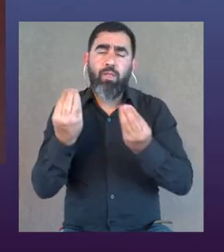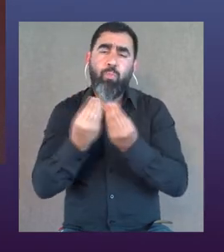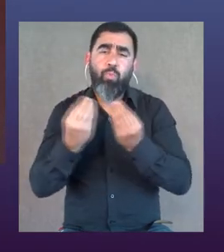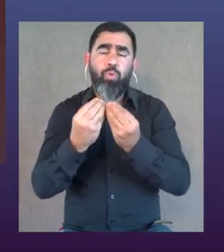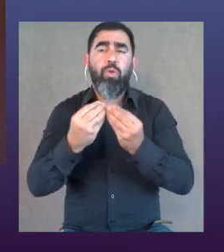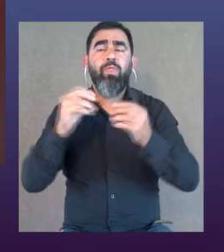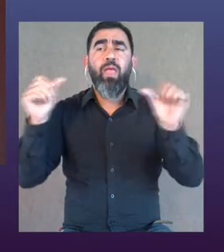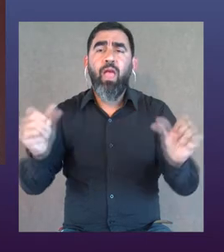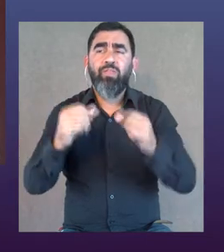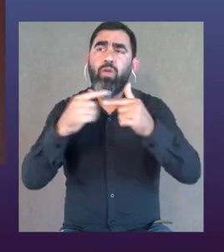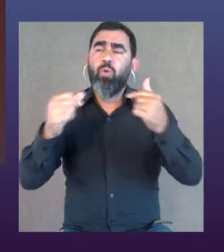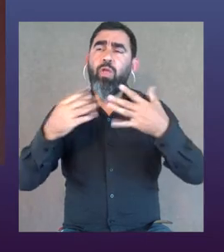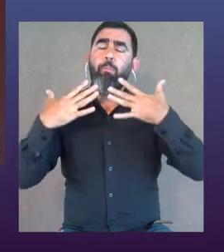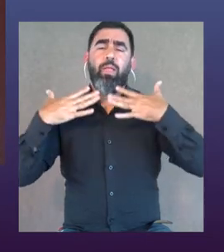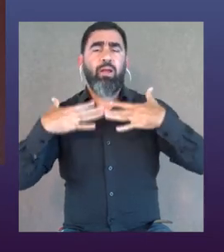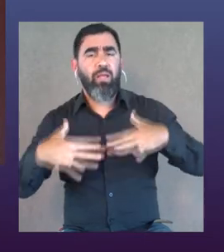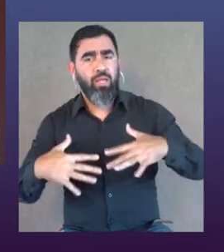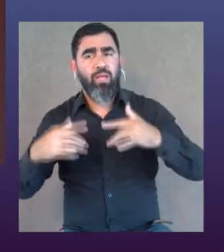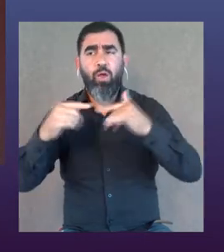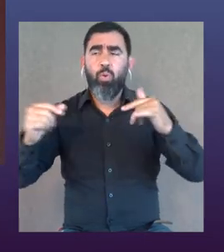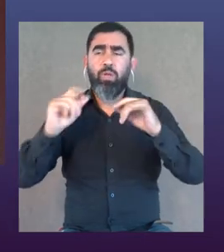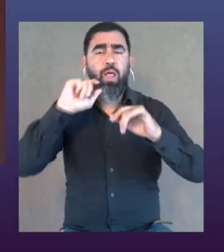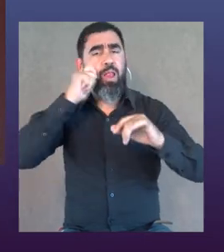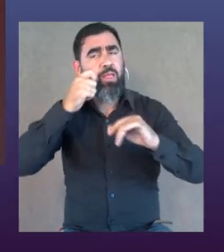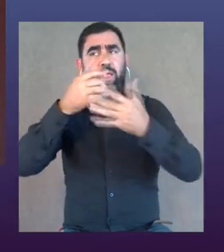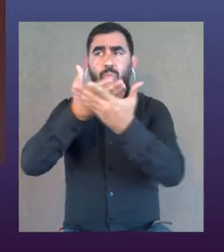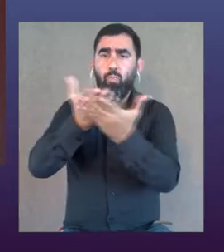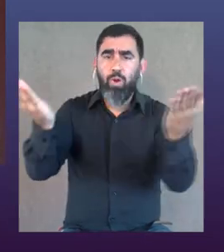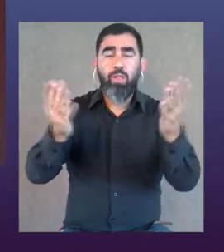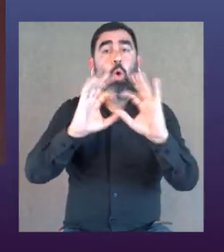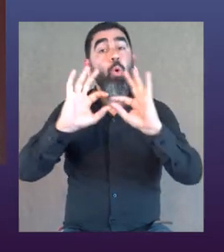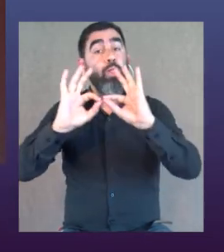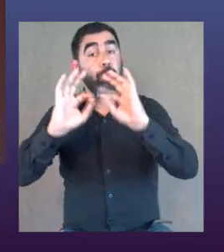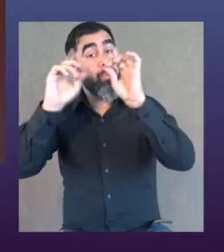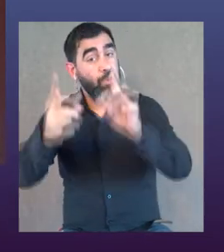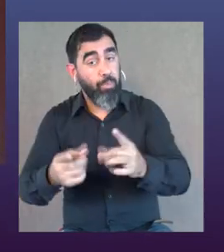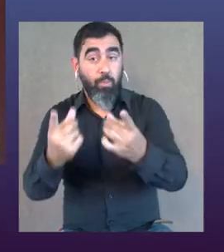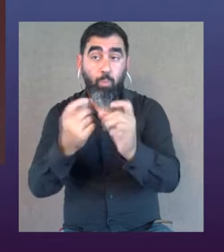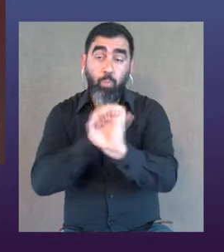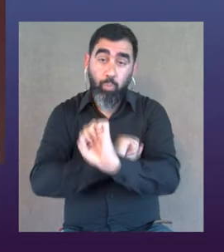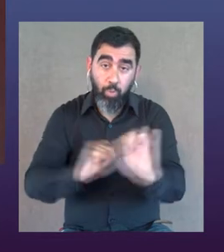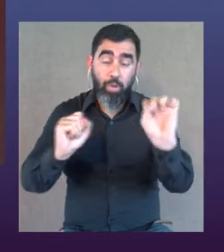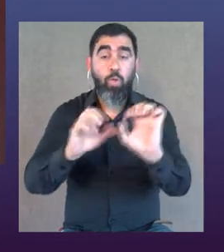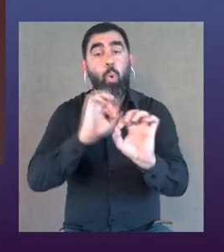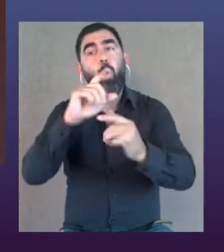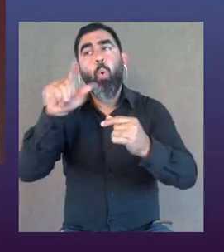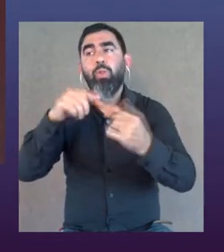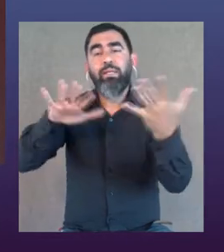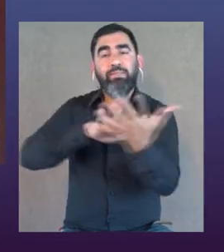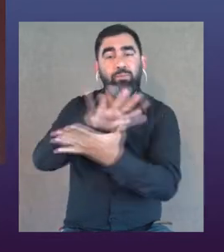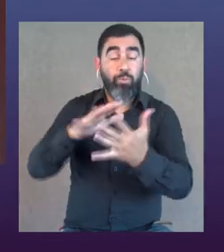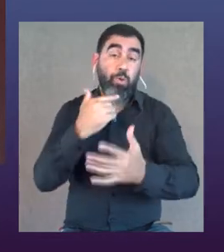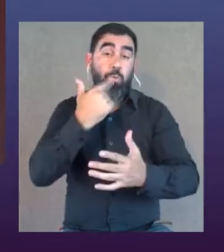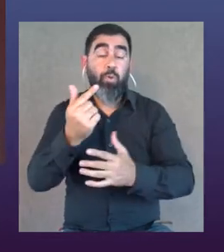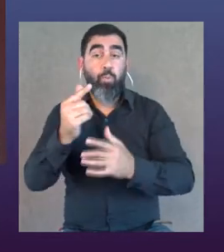estamos lejos de crear funciones más relajadas para que les puedan pasar otras cosas a las plateas, o que haya intérpretes, o que haya